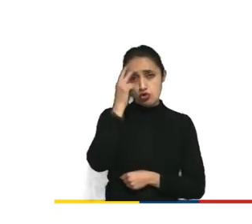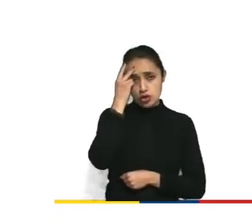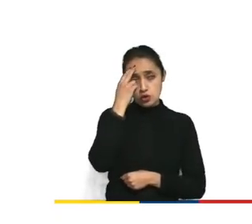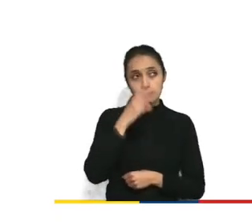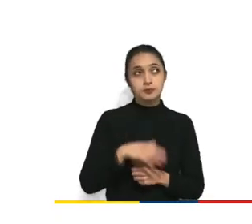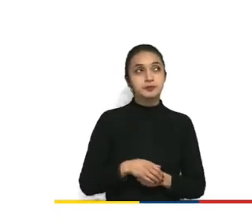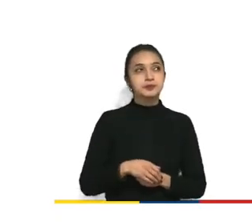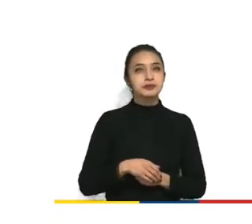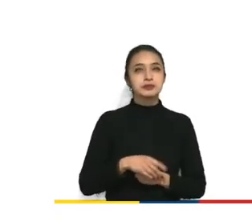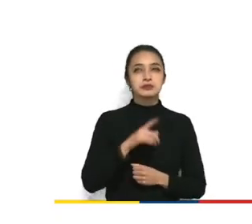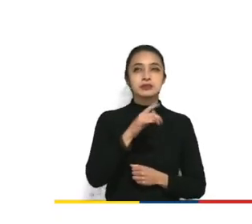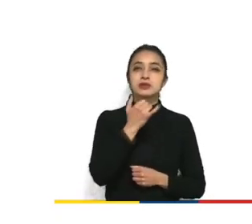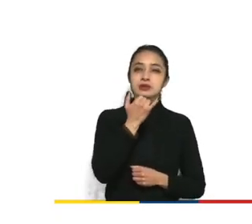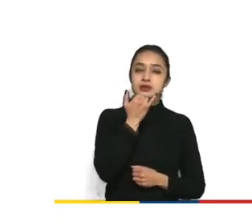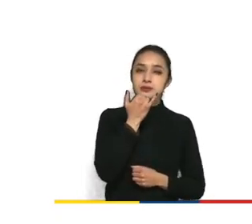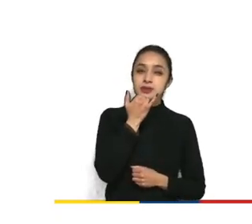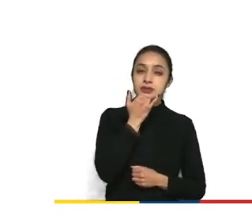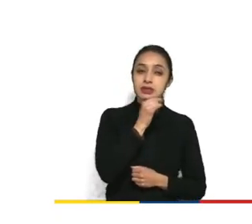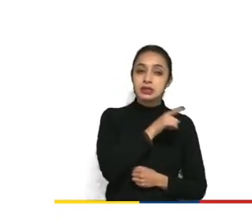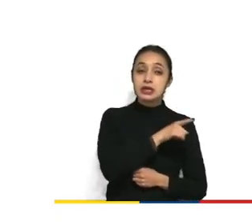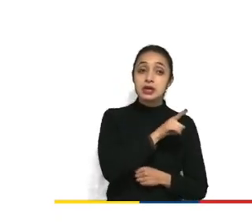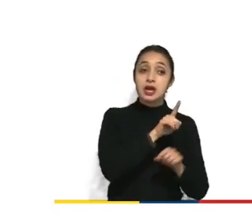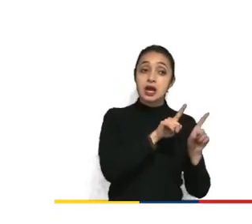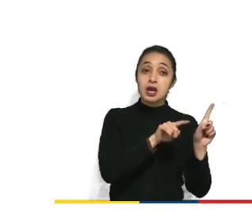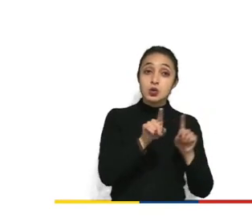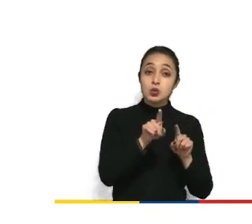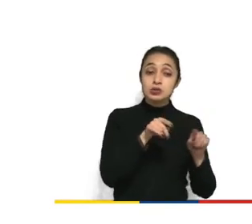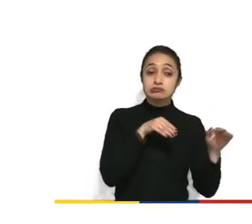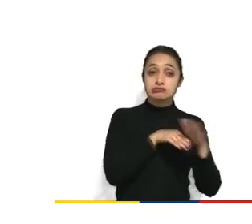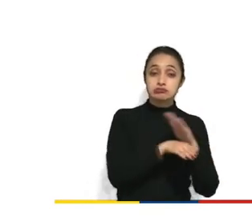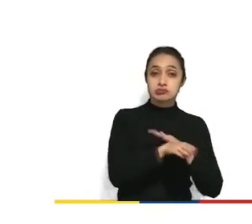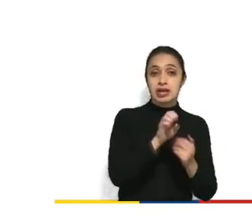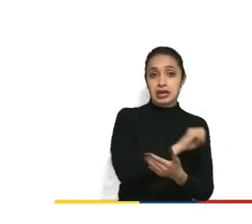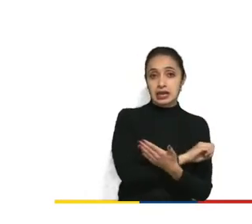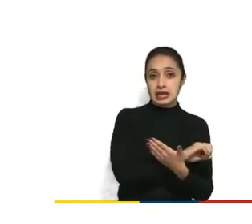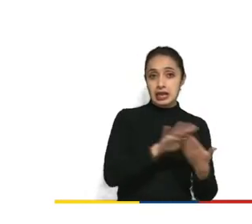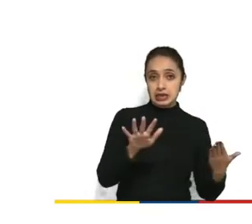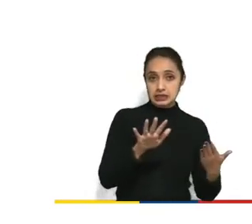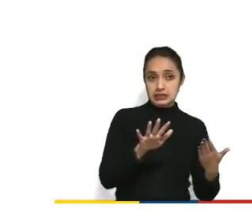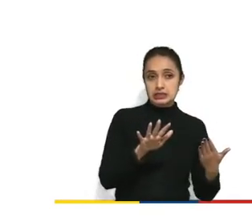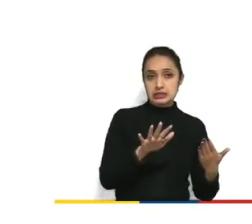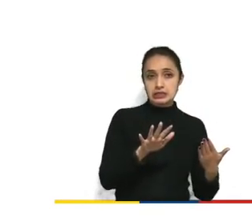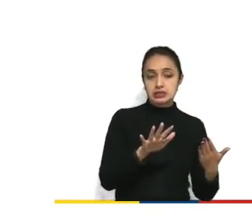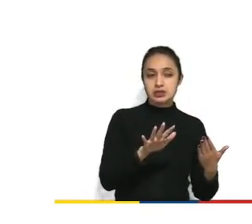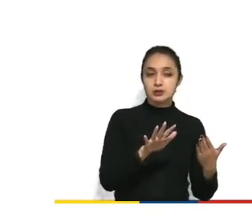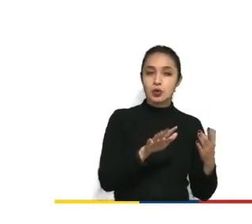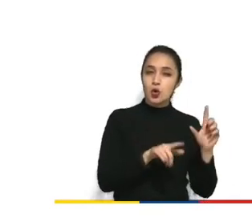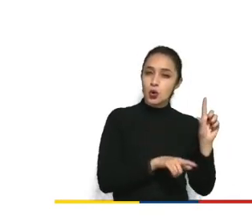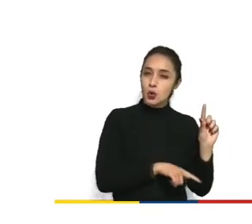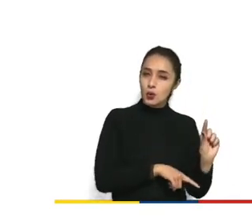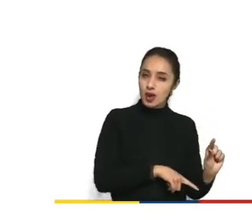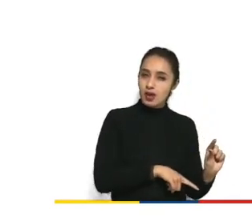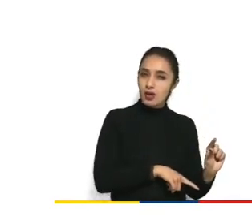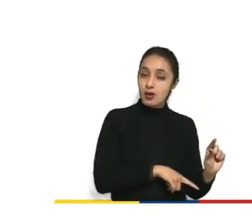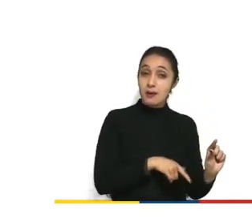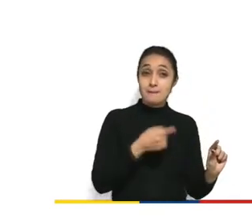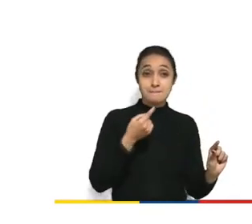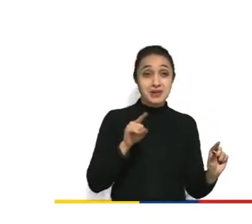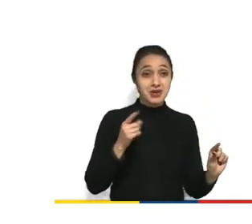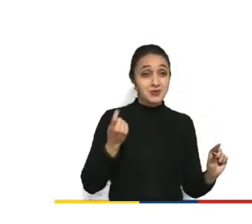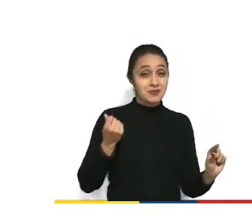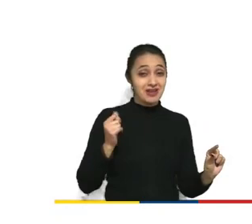resulta que el Zero Rating mantiene un volumen de datos bajo de manera artificial y mantiene los precios